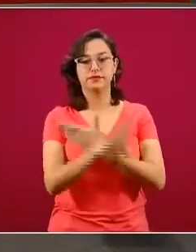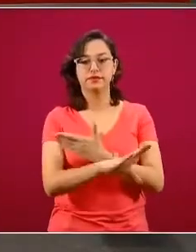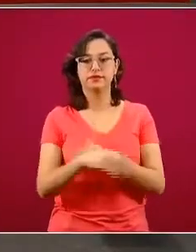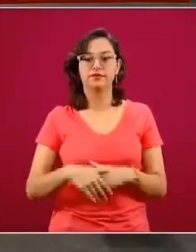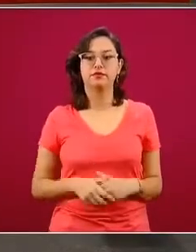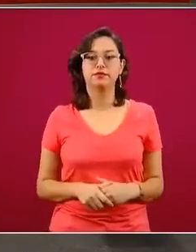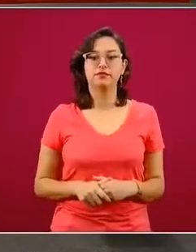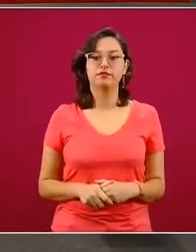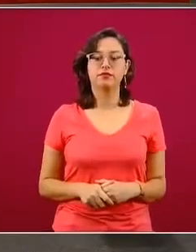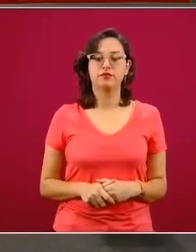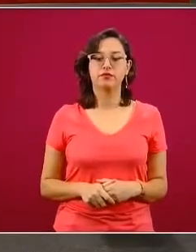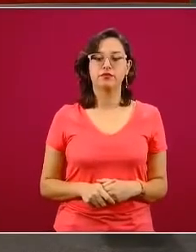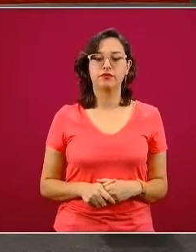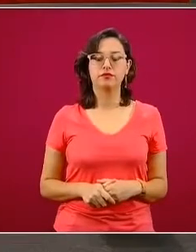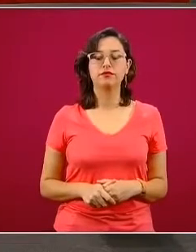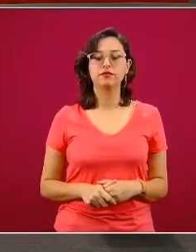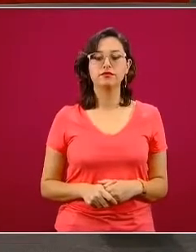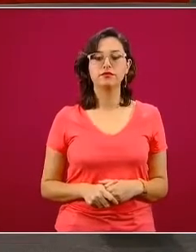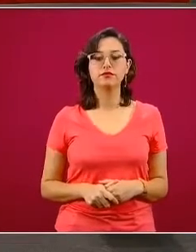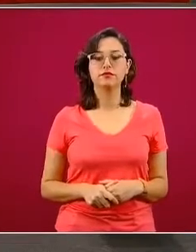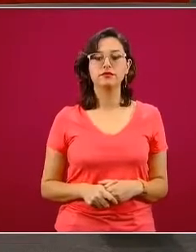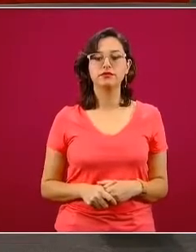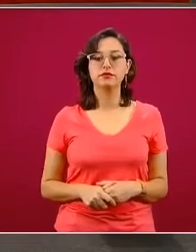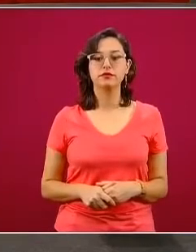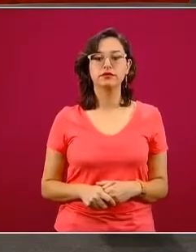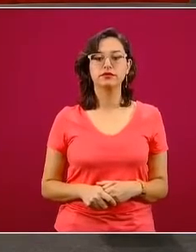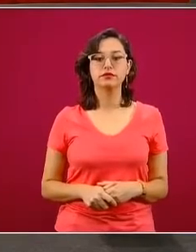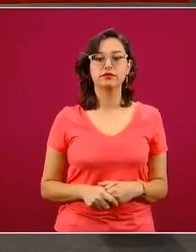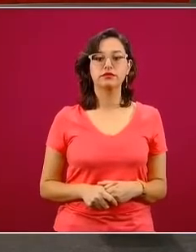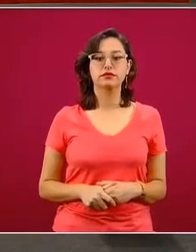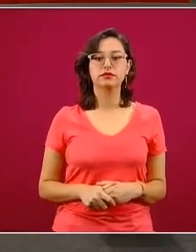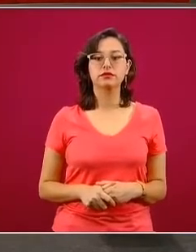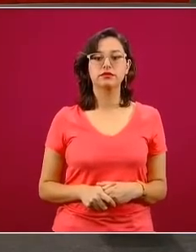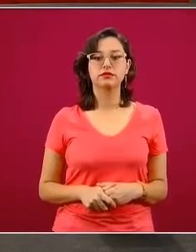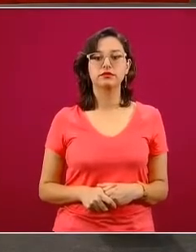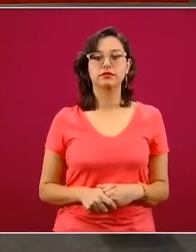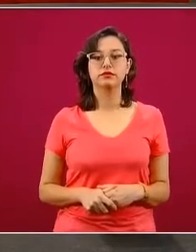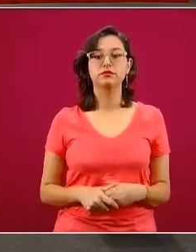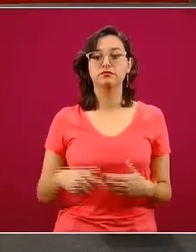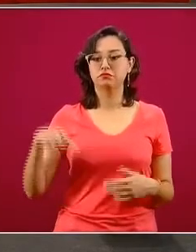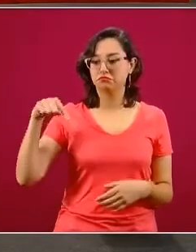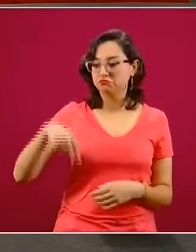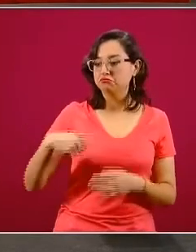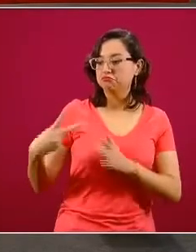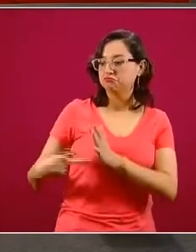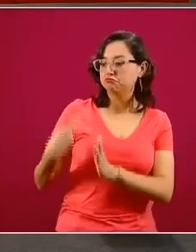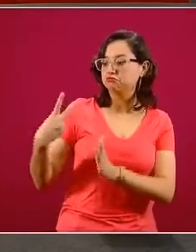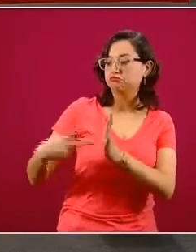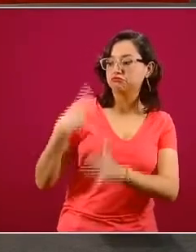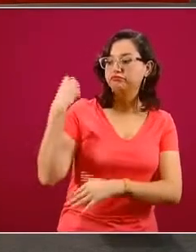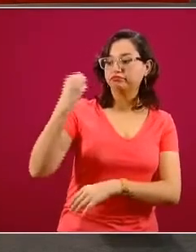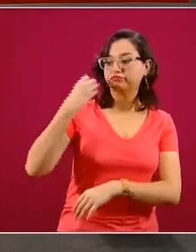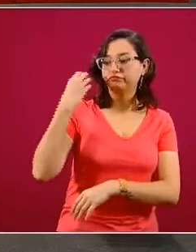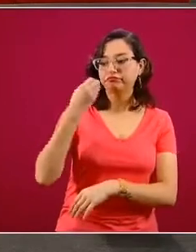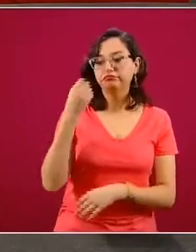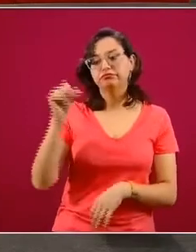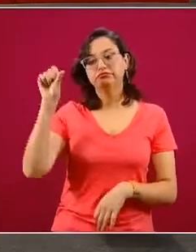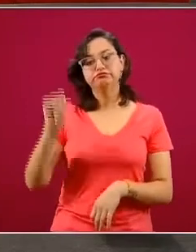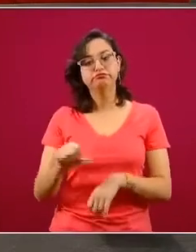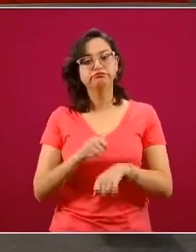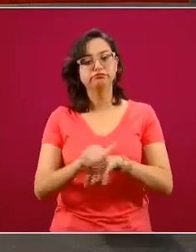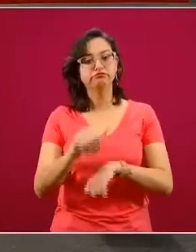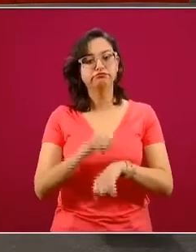estas personas. Estamos en las número 60, la conferencia despertina del día de hoy,